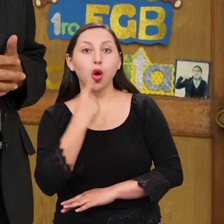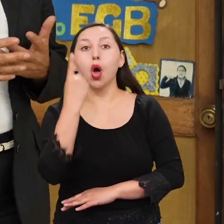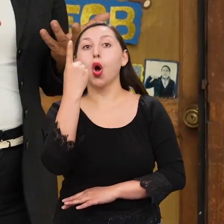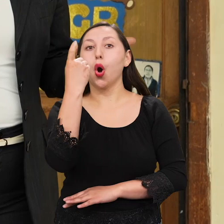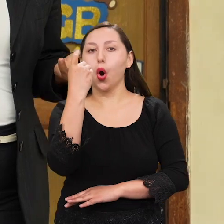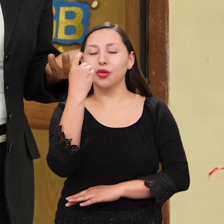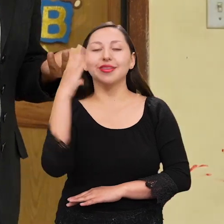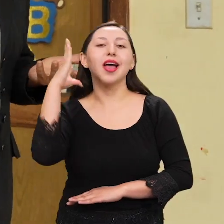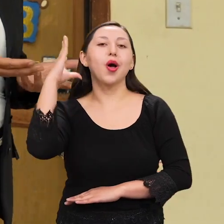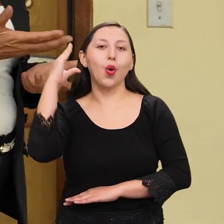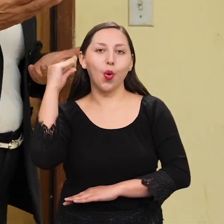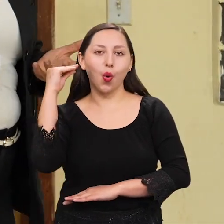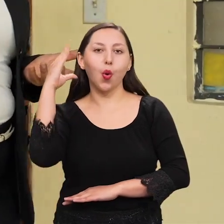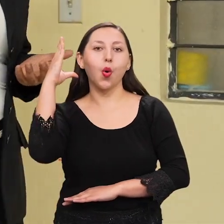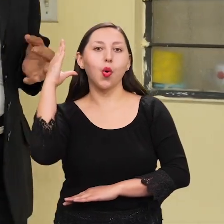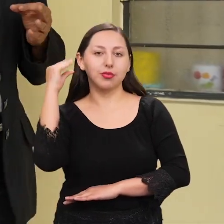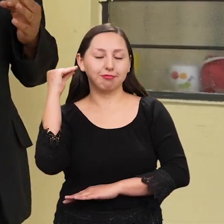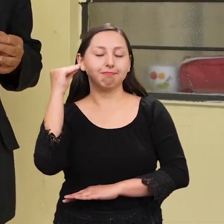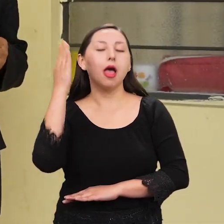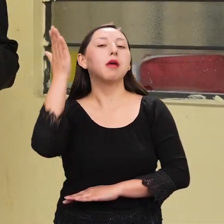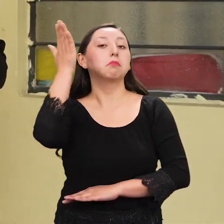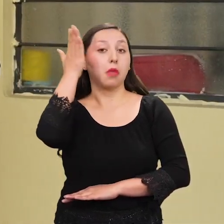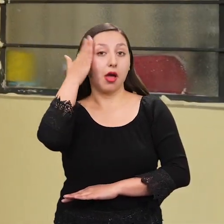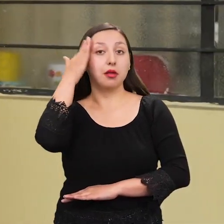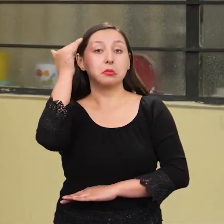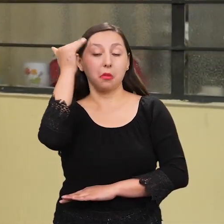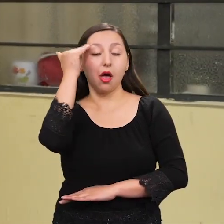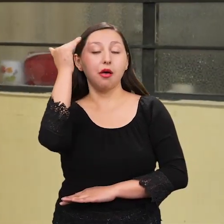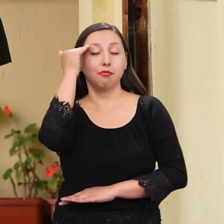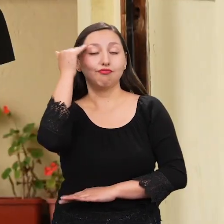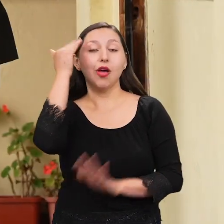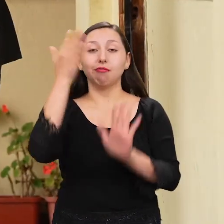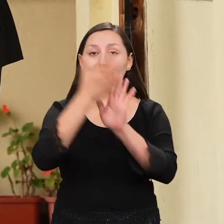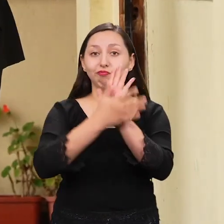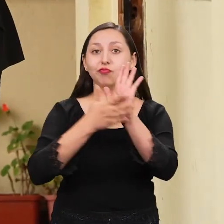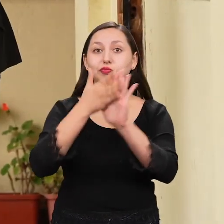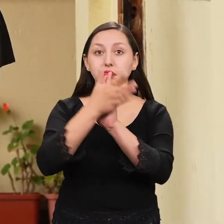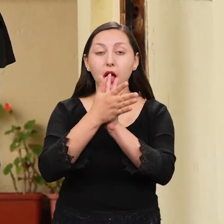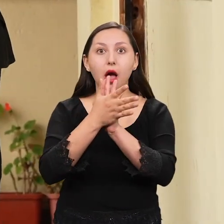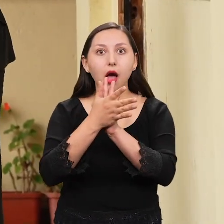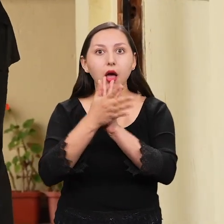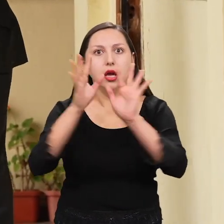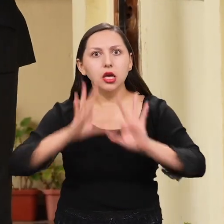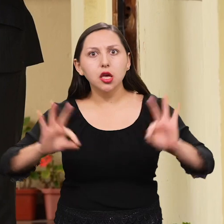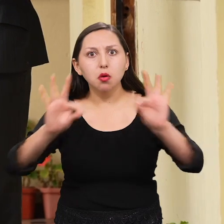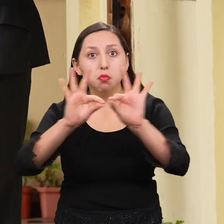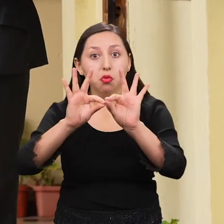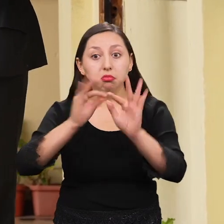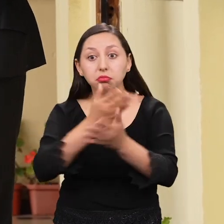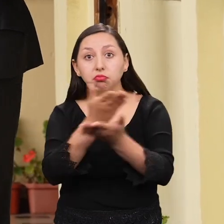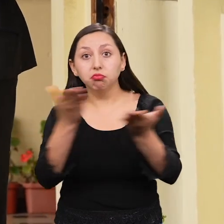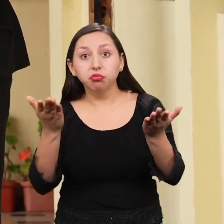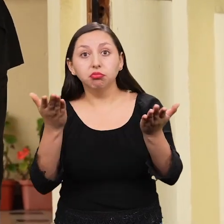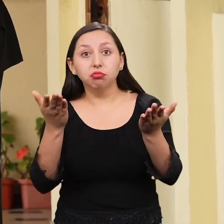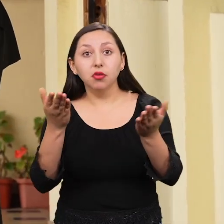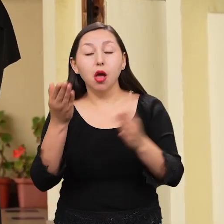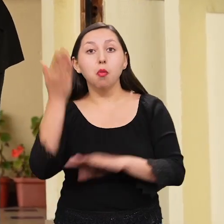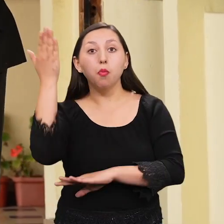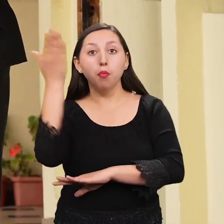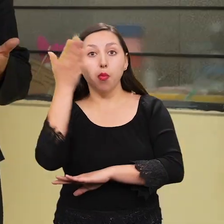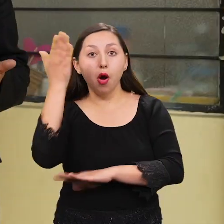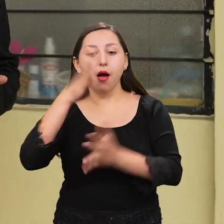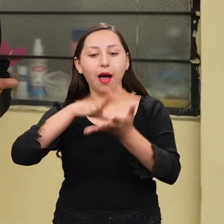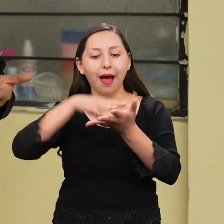profesores oyentes. Todos manejamos efectivamente la lengua de señas. ¿Todos tienen que saber? Todos tienen que saber. Es una